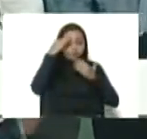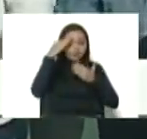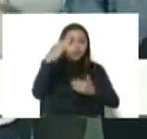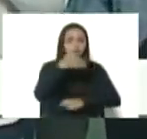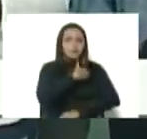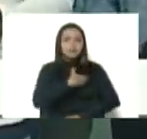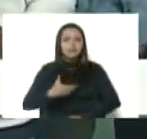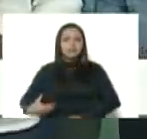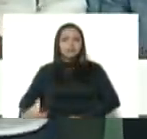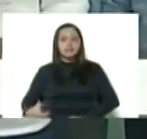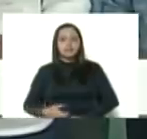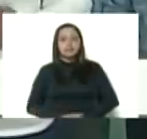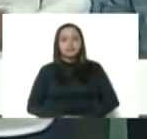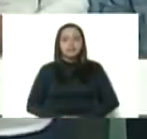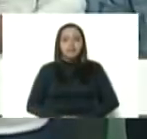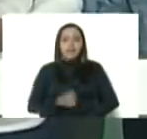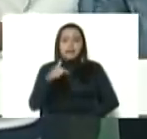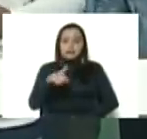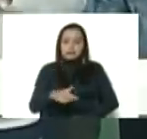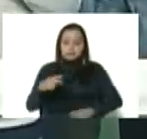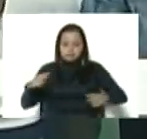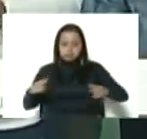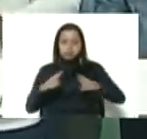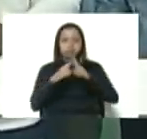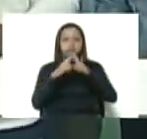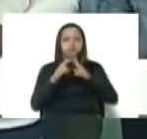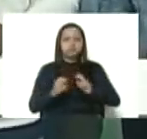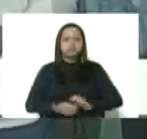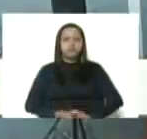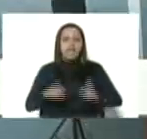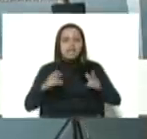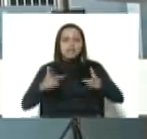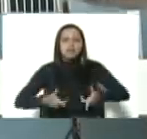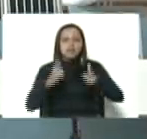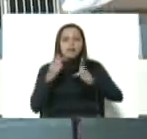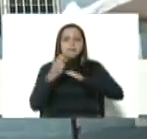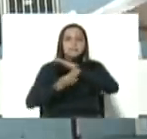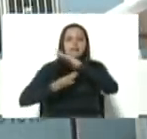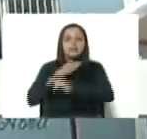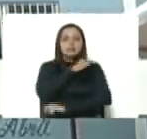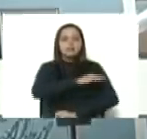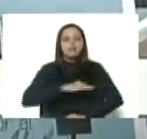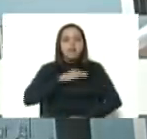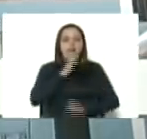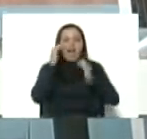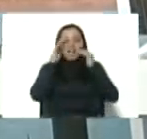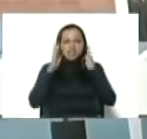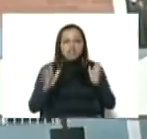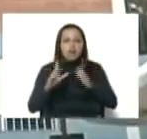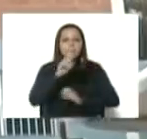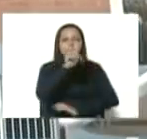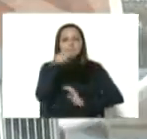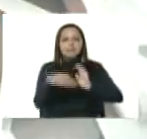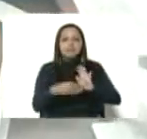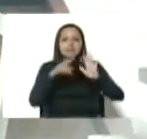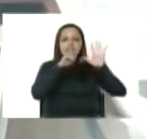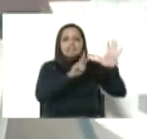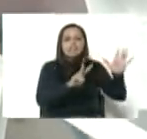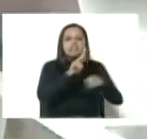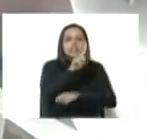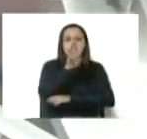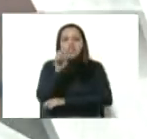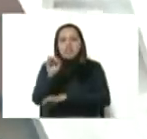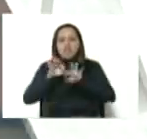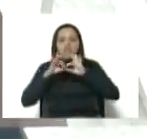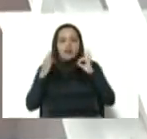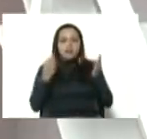presidente. Nosotros aquí nos encontramos inaugurando esta base de misiones para la atención de 1.710 familias